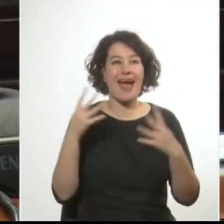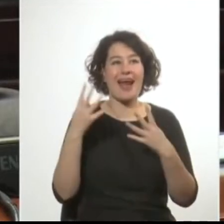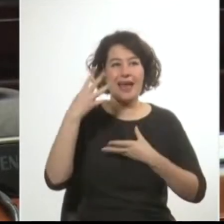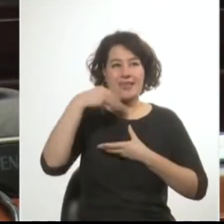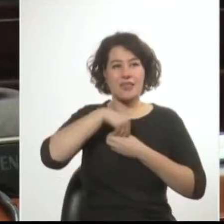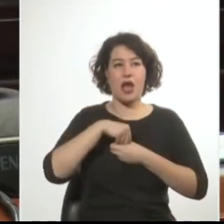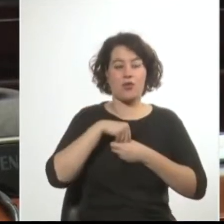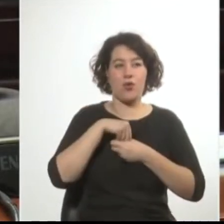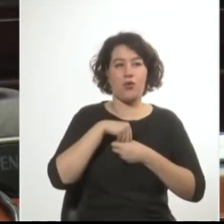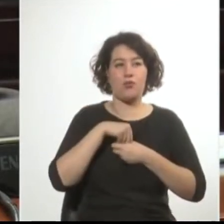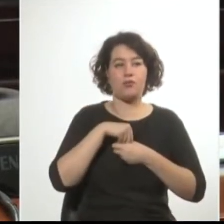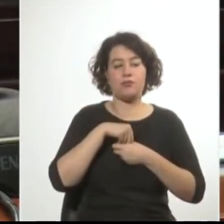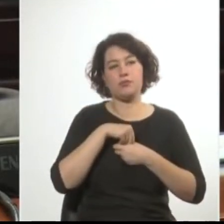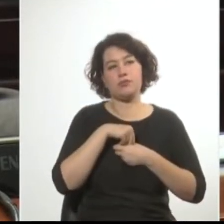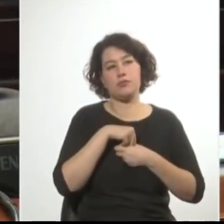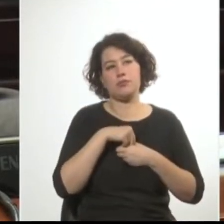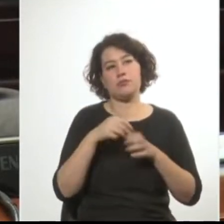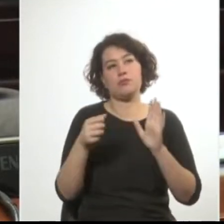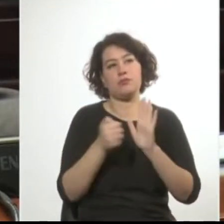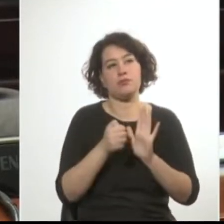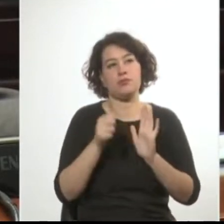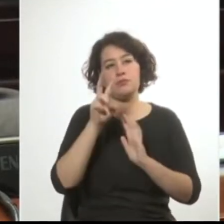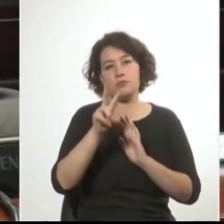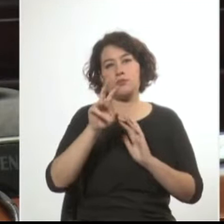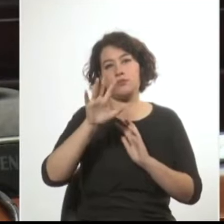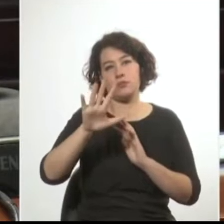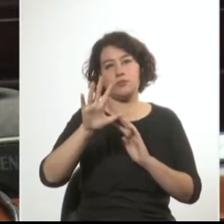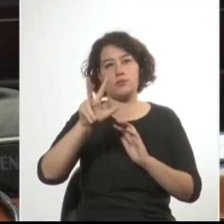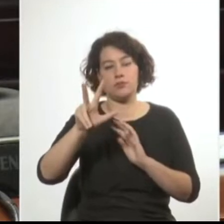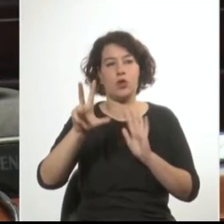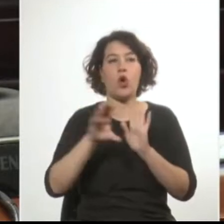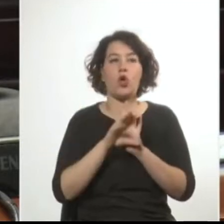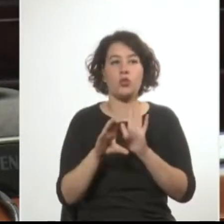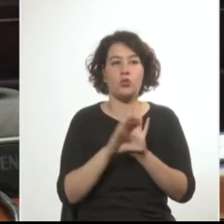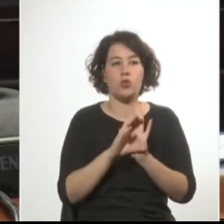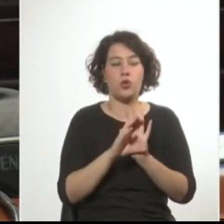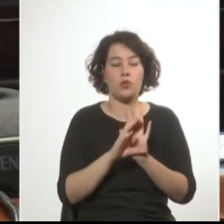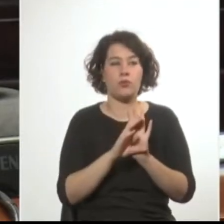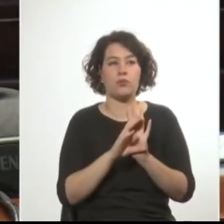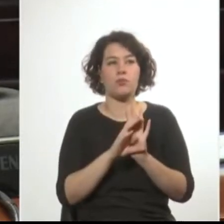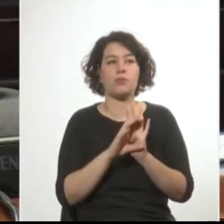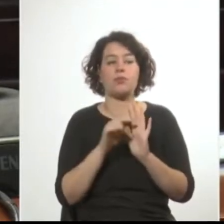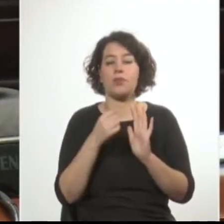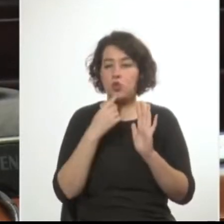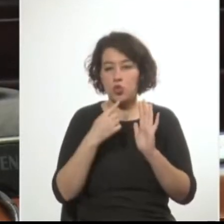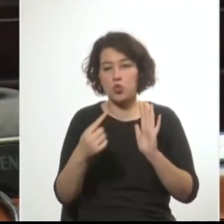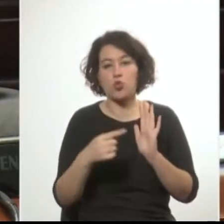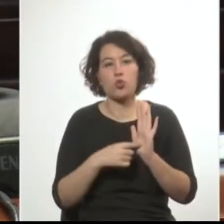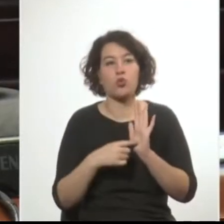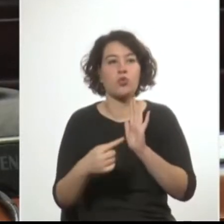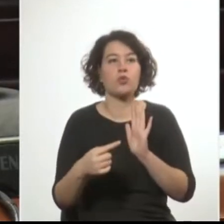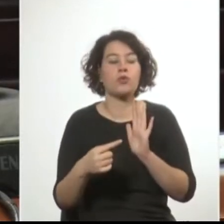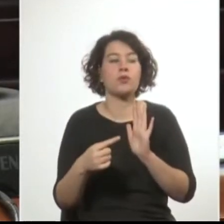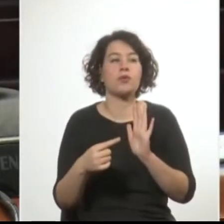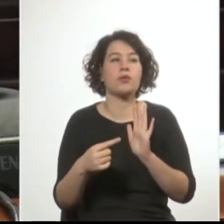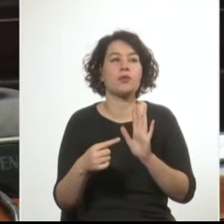a efectos de aplicar el artículo 253 de la Constitución que daba lugar a